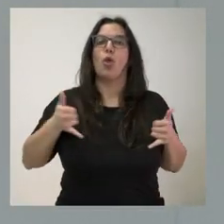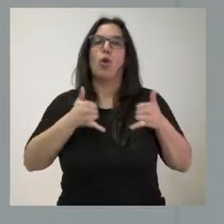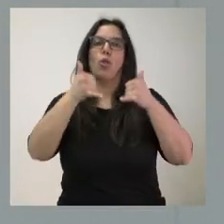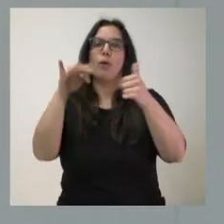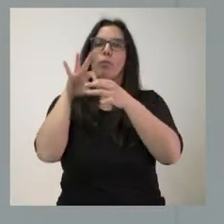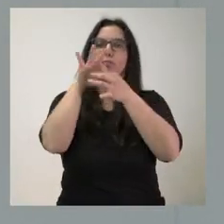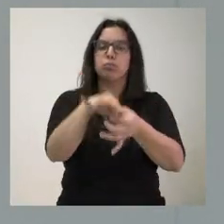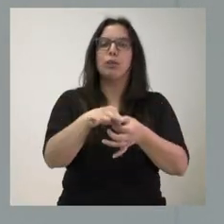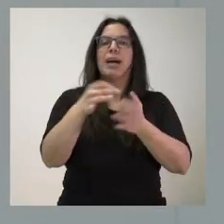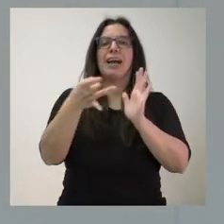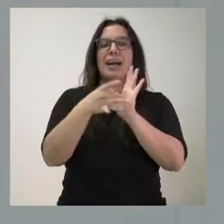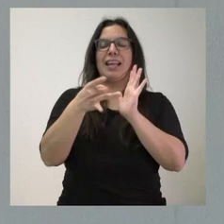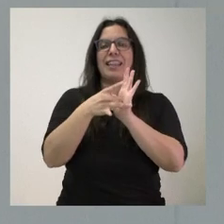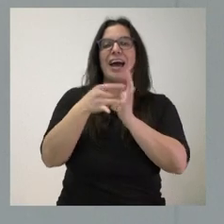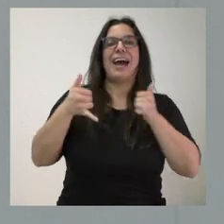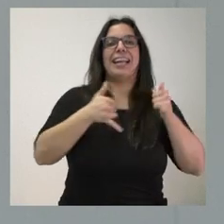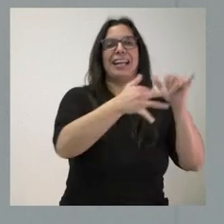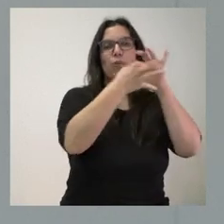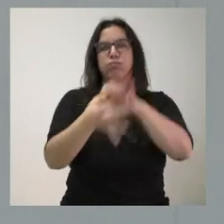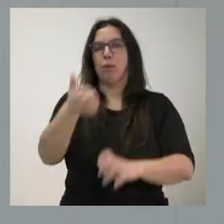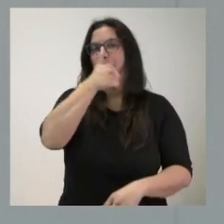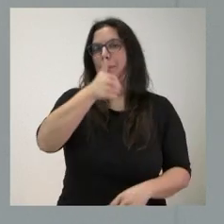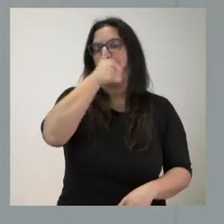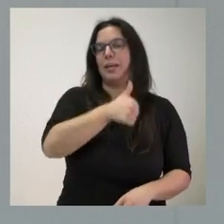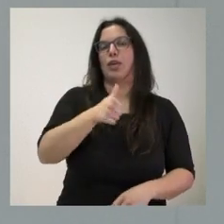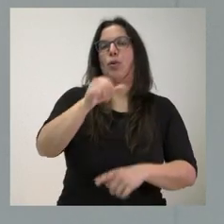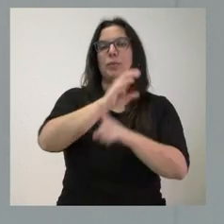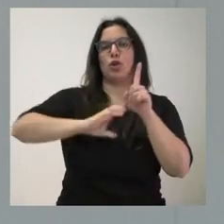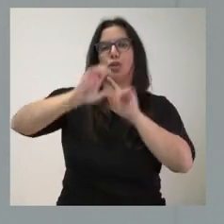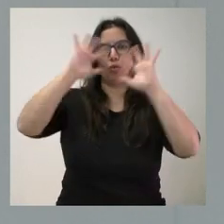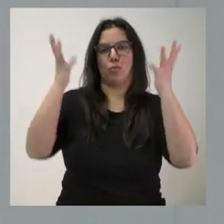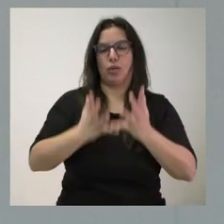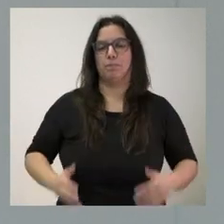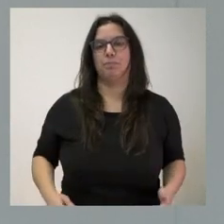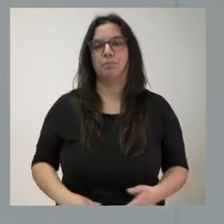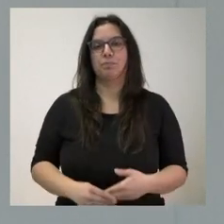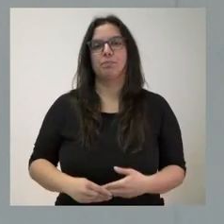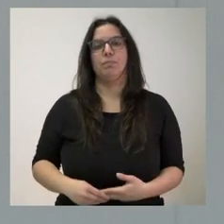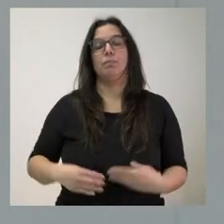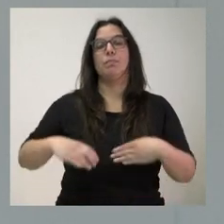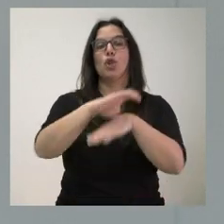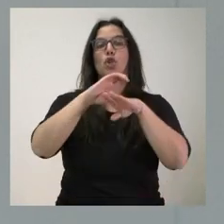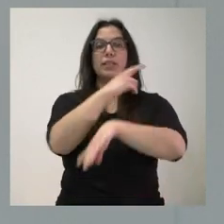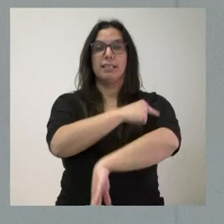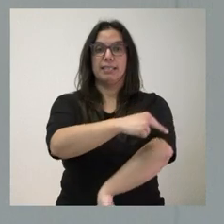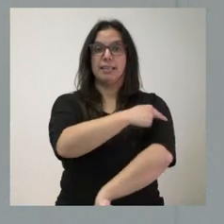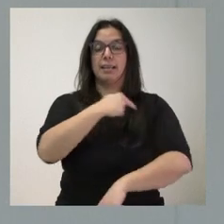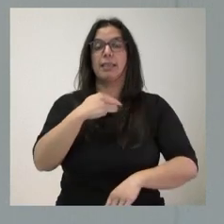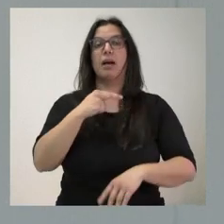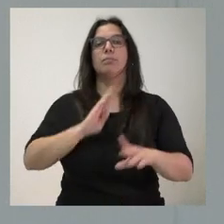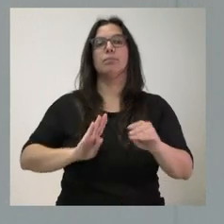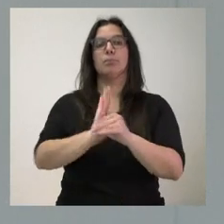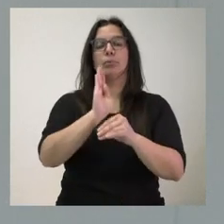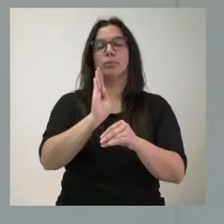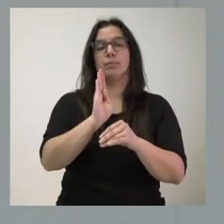calidad de río vitivinícola de calidad en el contexto mundial. La Consejería de Sanidad destina